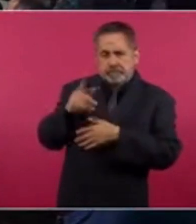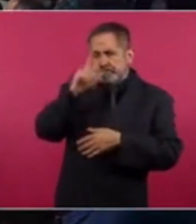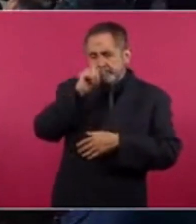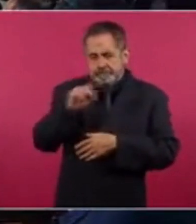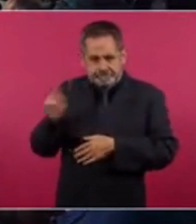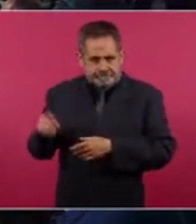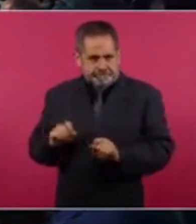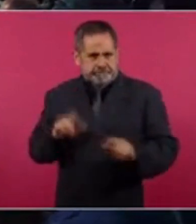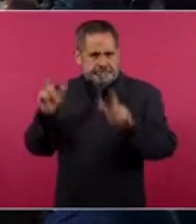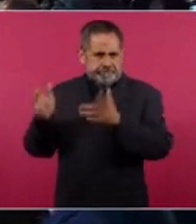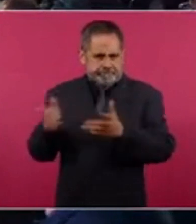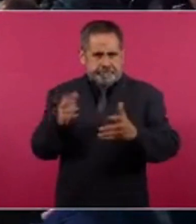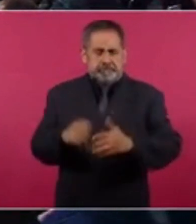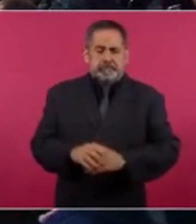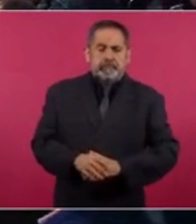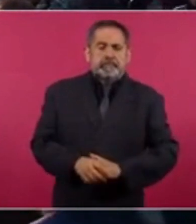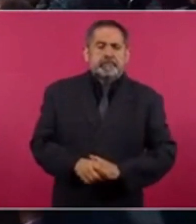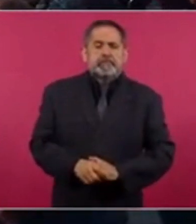tiempo.